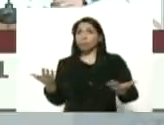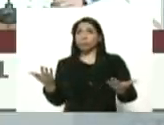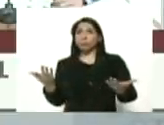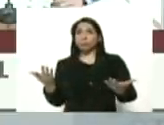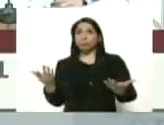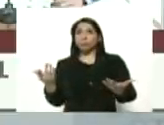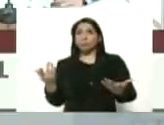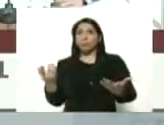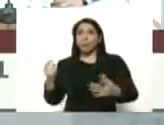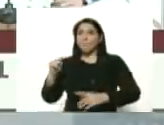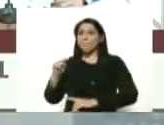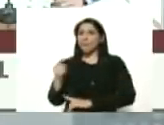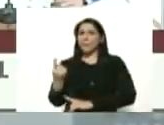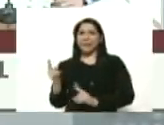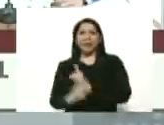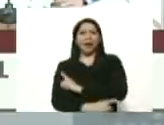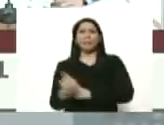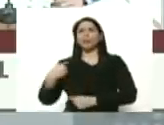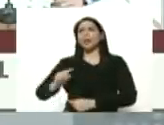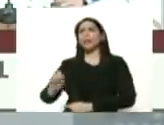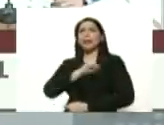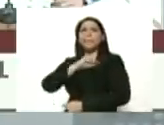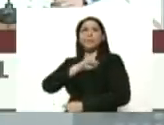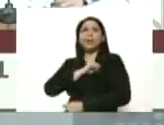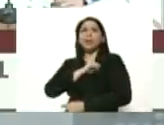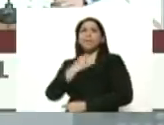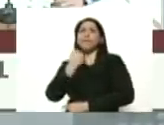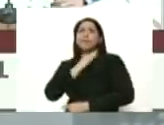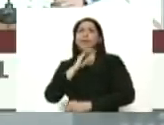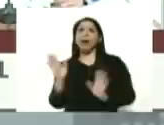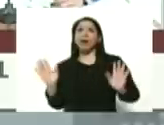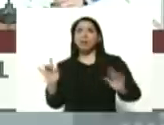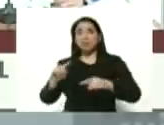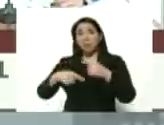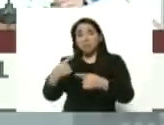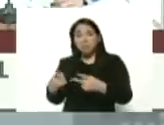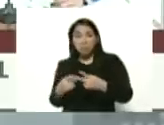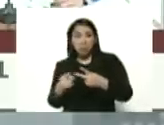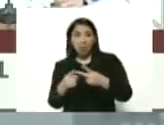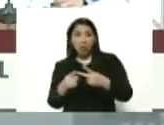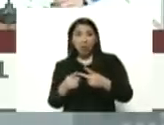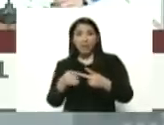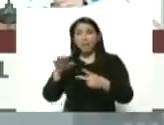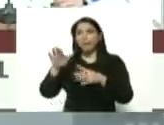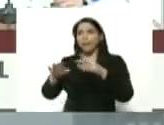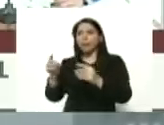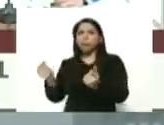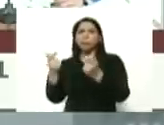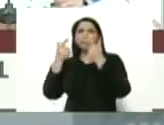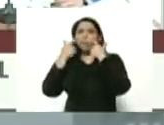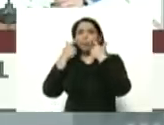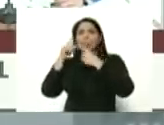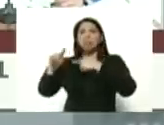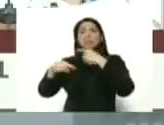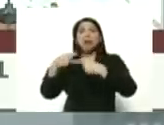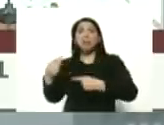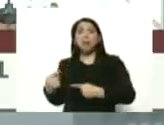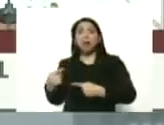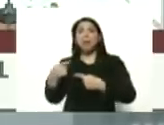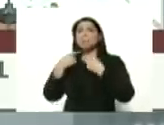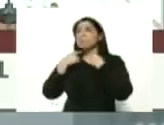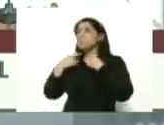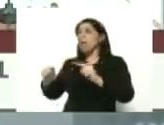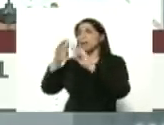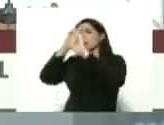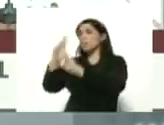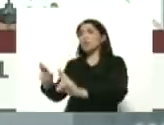las primeras de cambio se les tiene miedo a la enfermedad luego se les tiene cierta alerta y llega un momento que se les pierde el